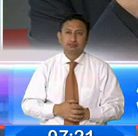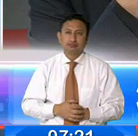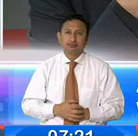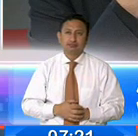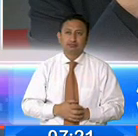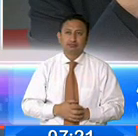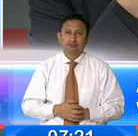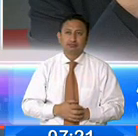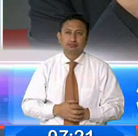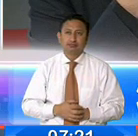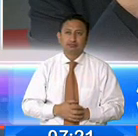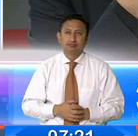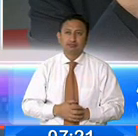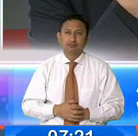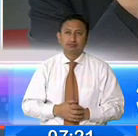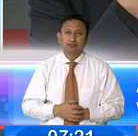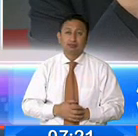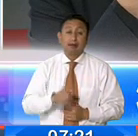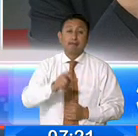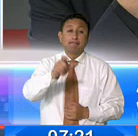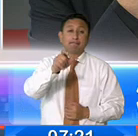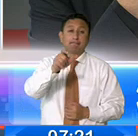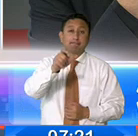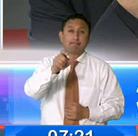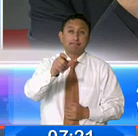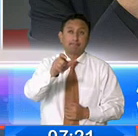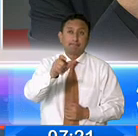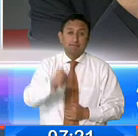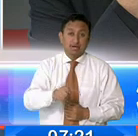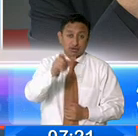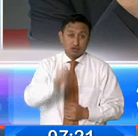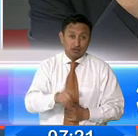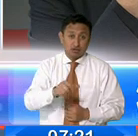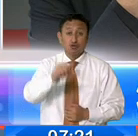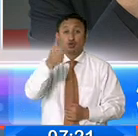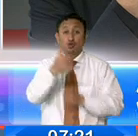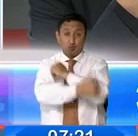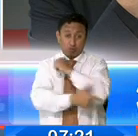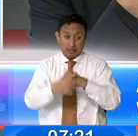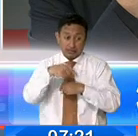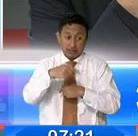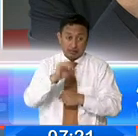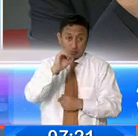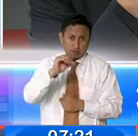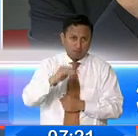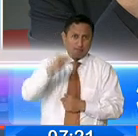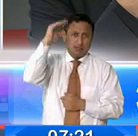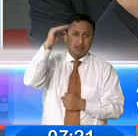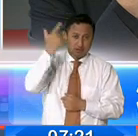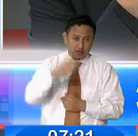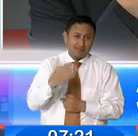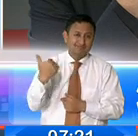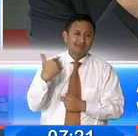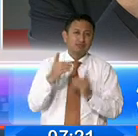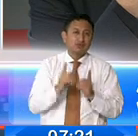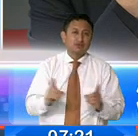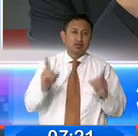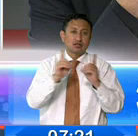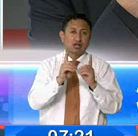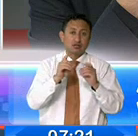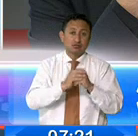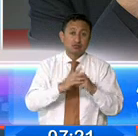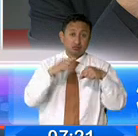corresponde justamente a personas en movilidad humana. Sí, nosotros hemos tenido ya unos datos que hemos